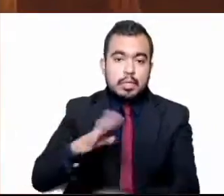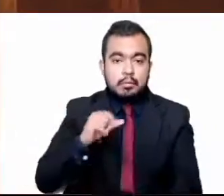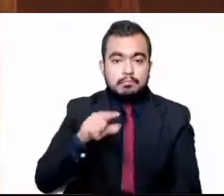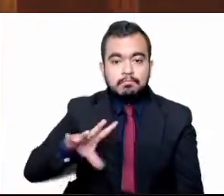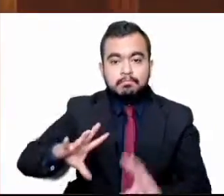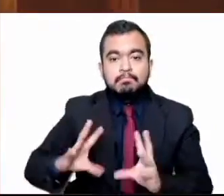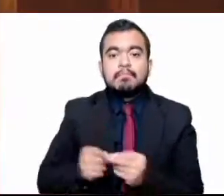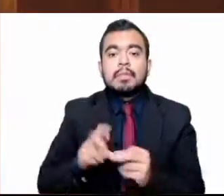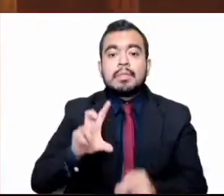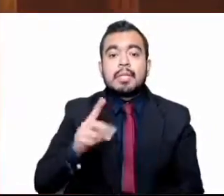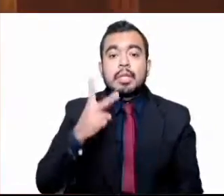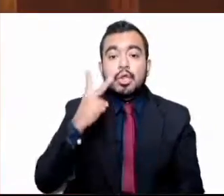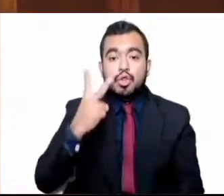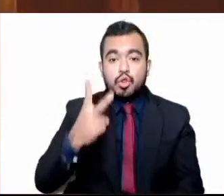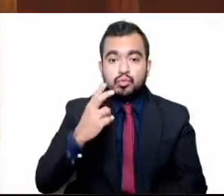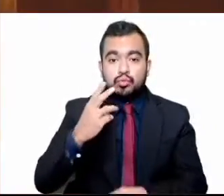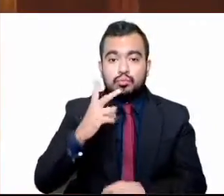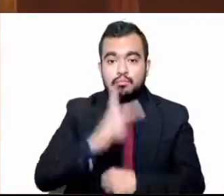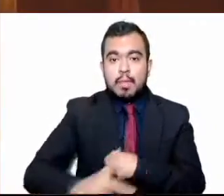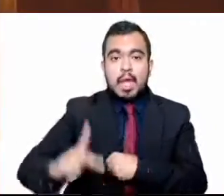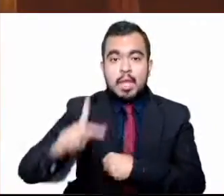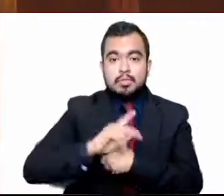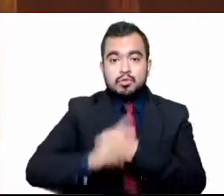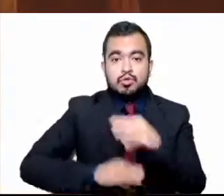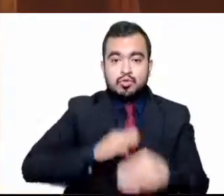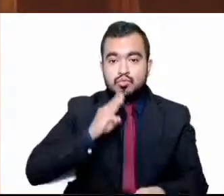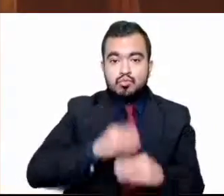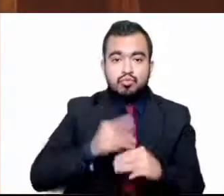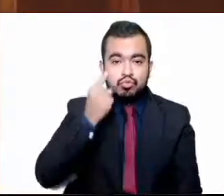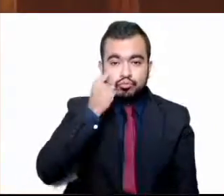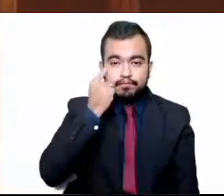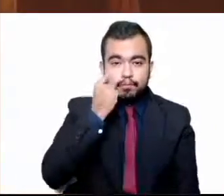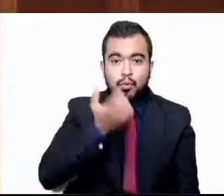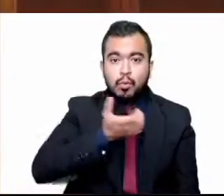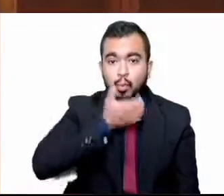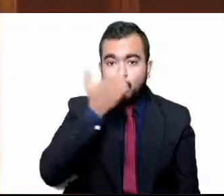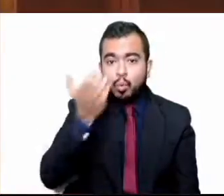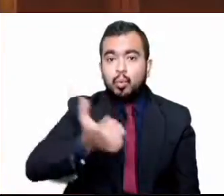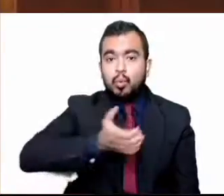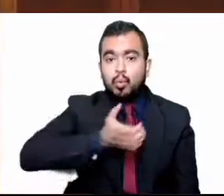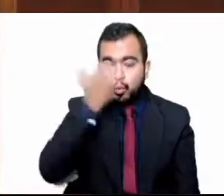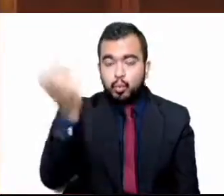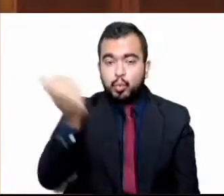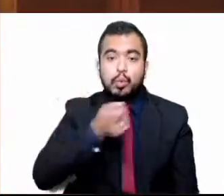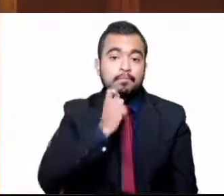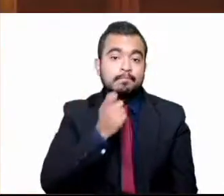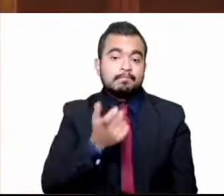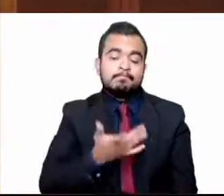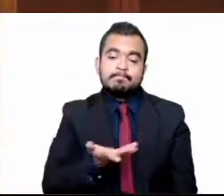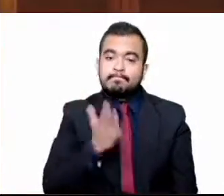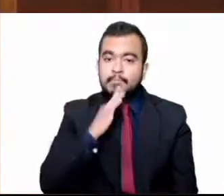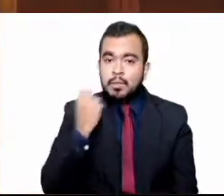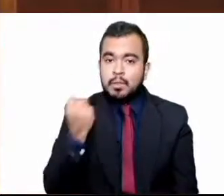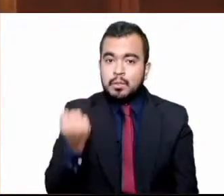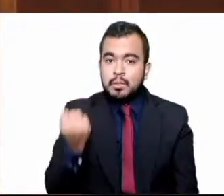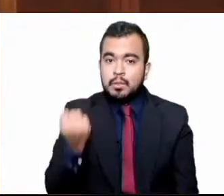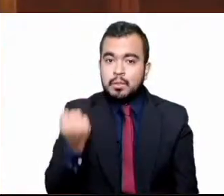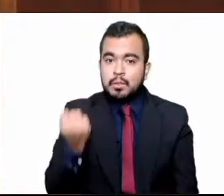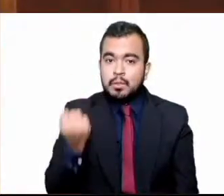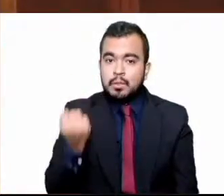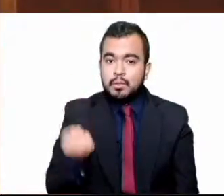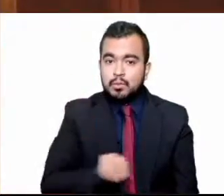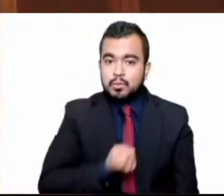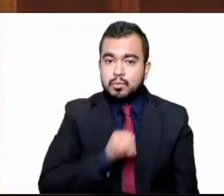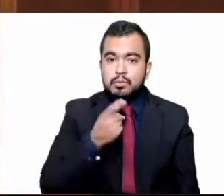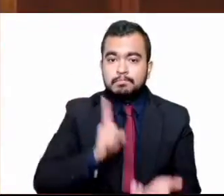globo donde es una práctica habitual y donde lamentablemente se encuentra México. En este